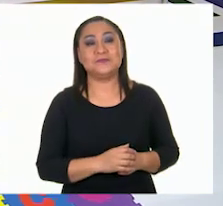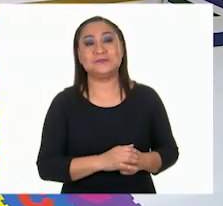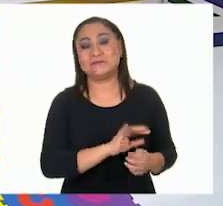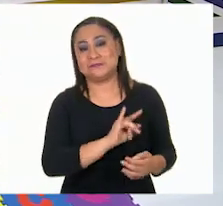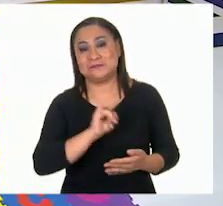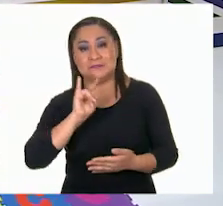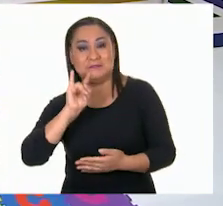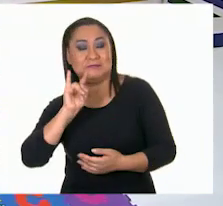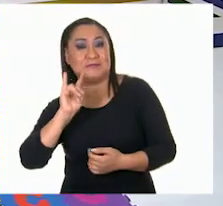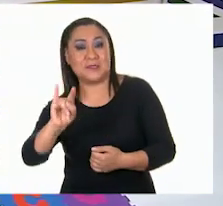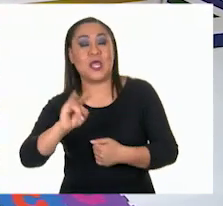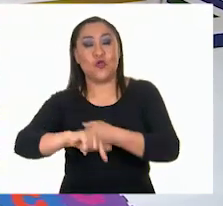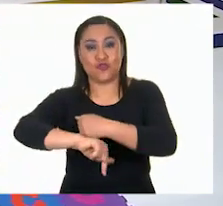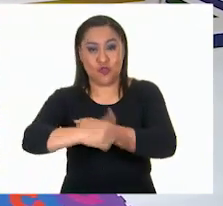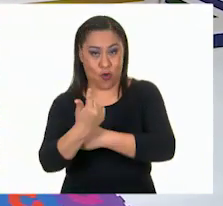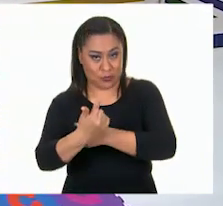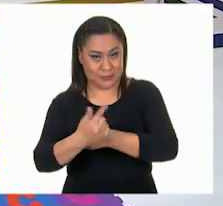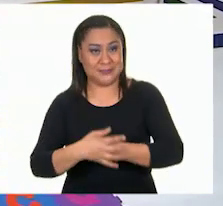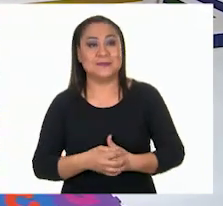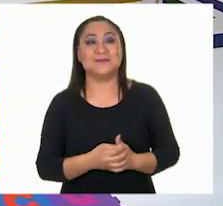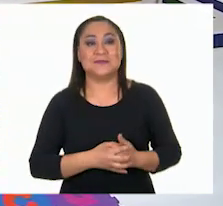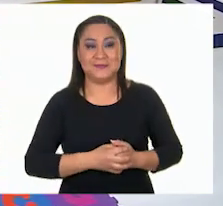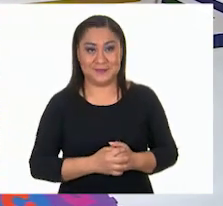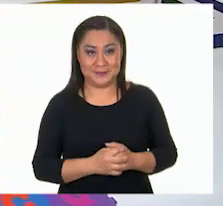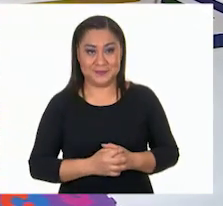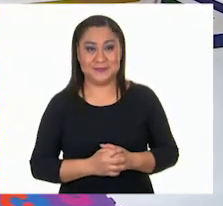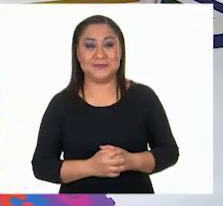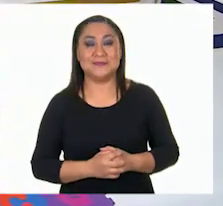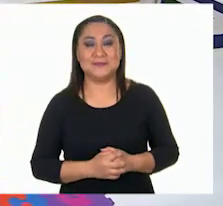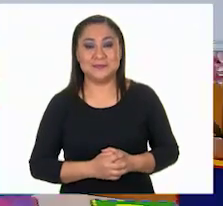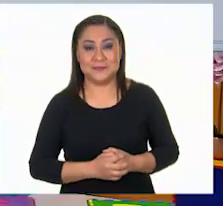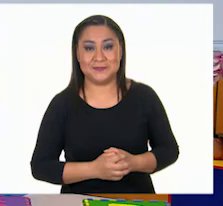número doce. Ahí están.